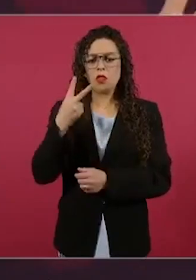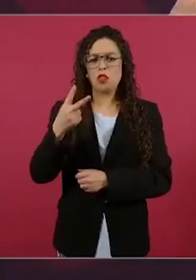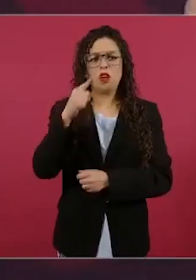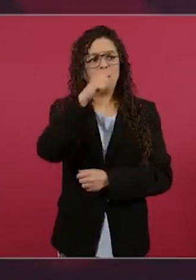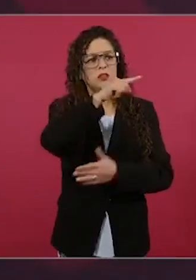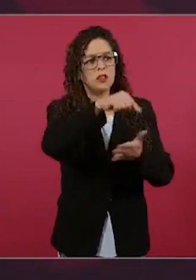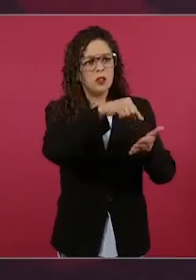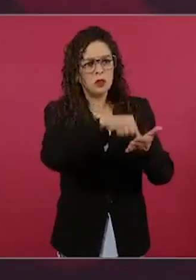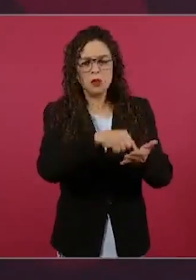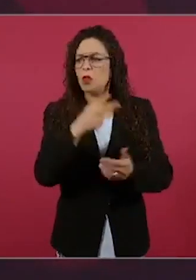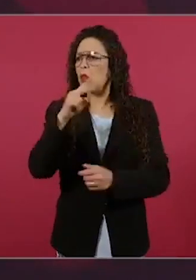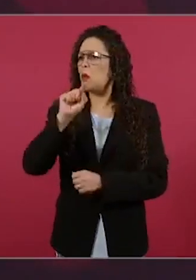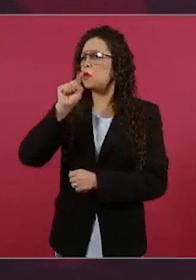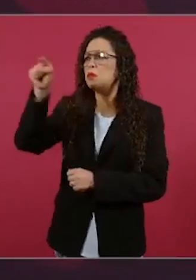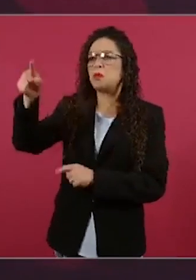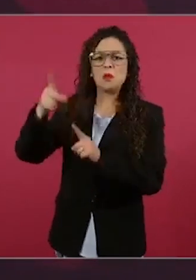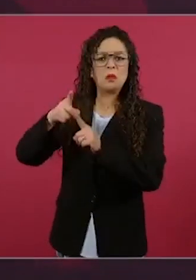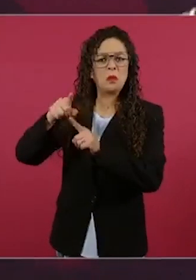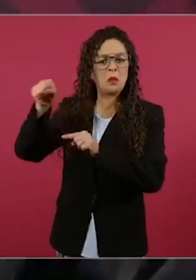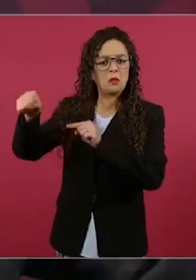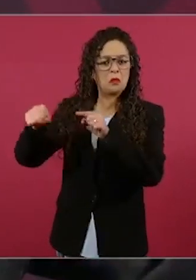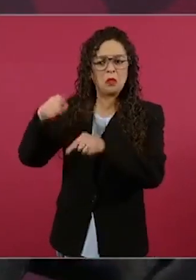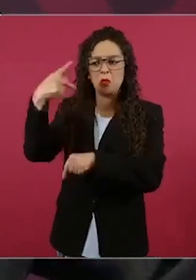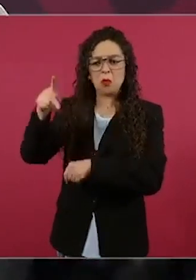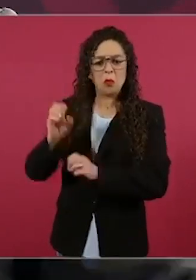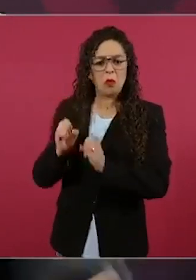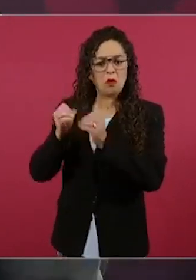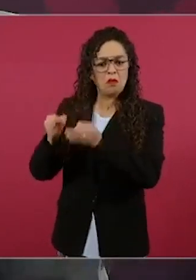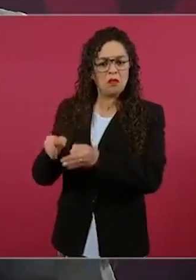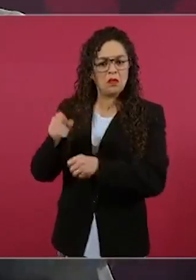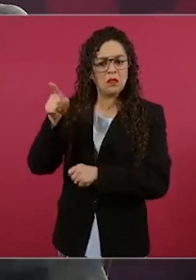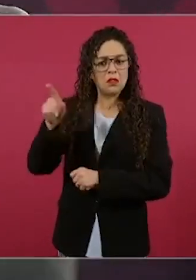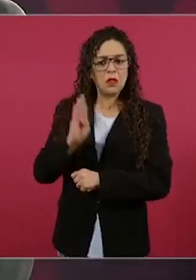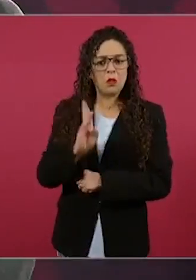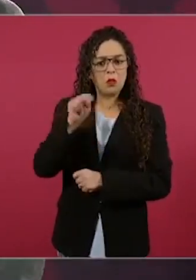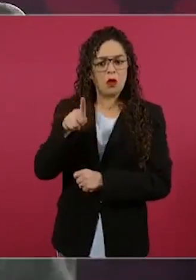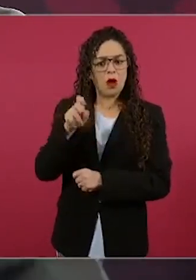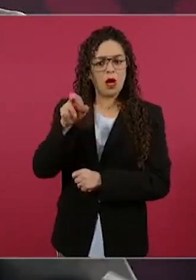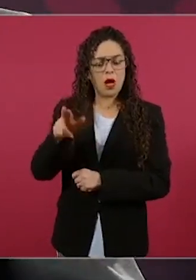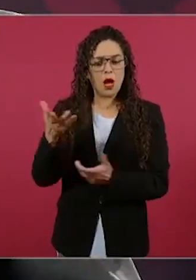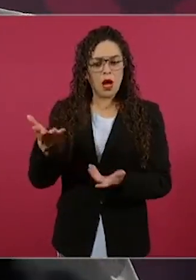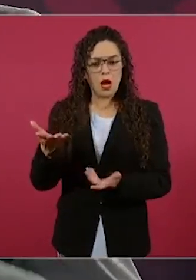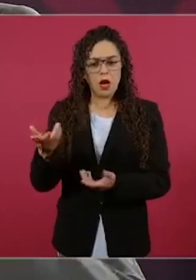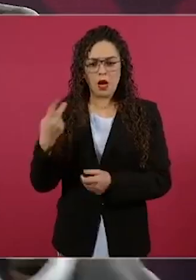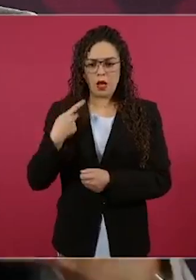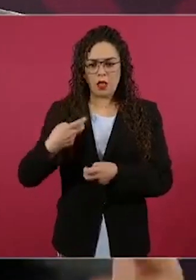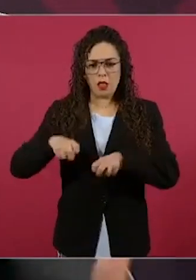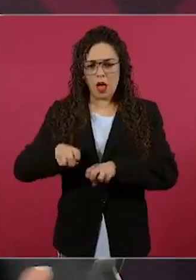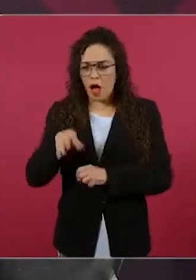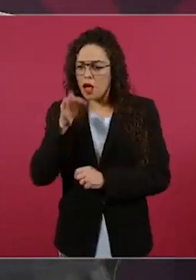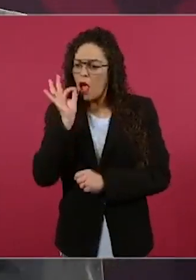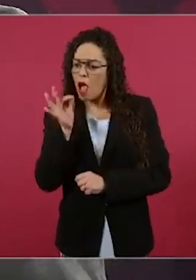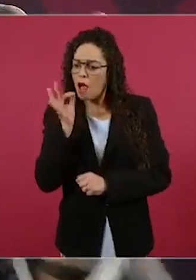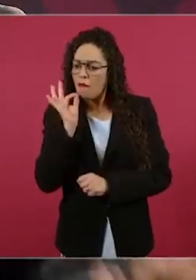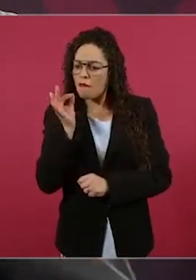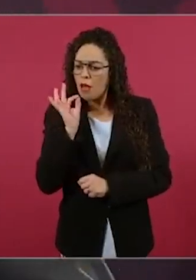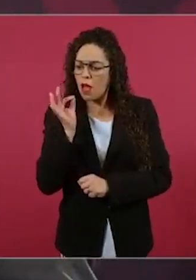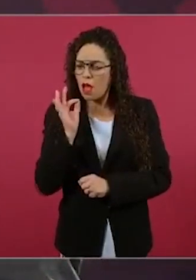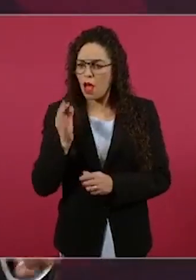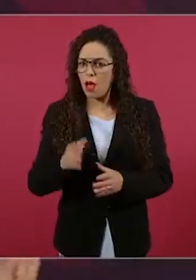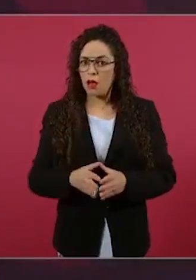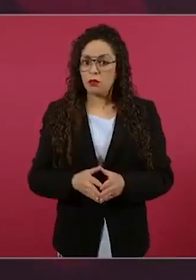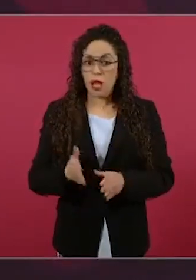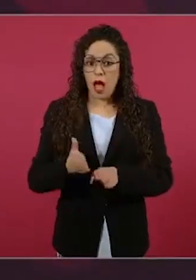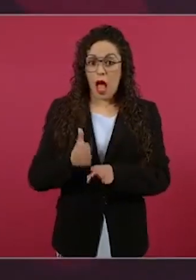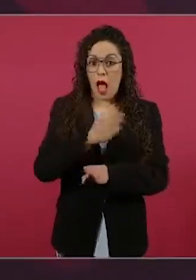en tu oficina, en el búnker, tomamos café y todo, eso antes de que lo